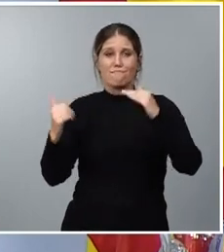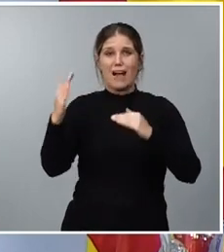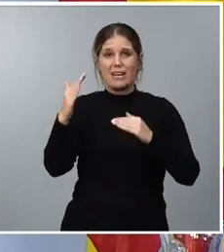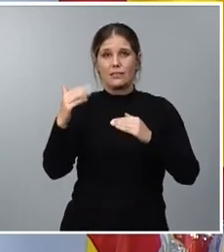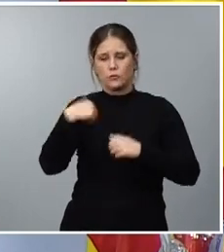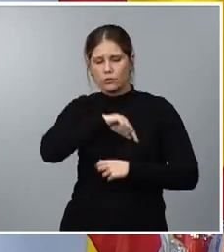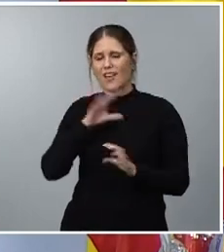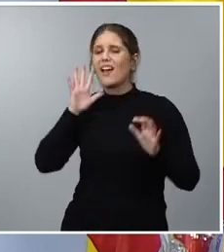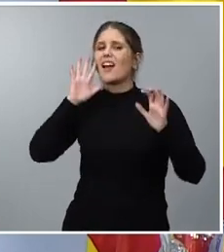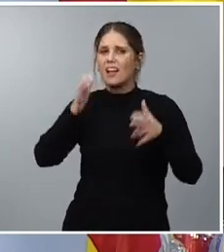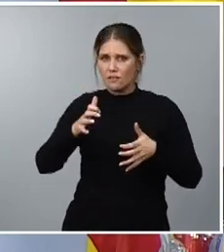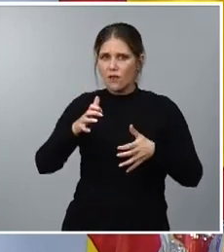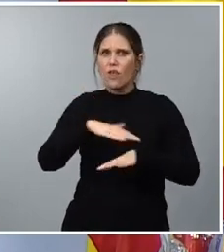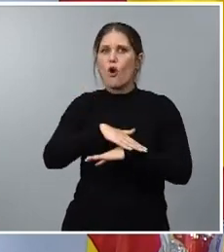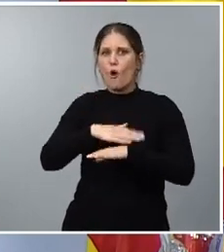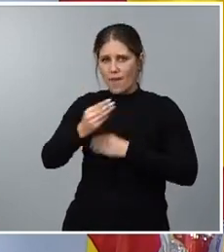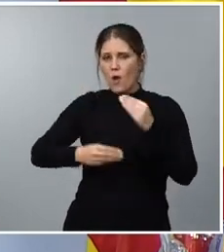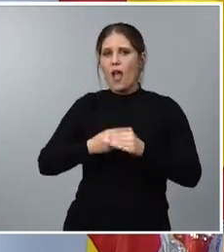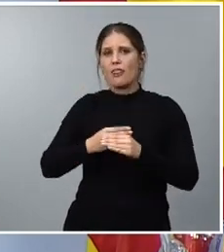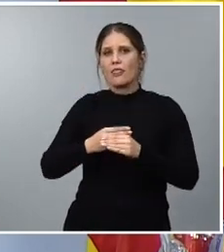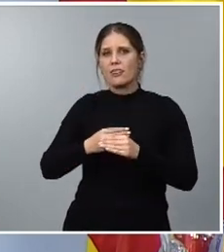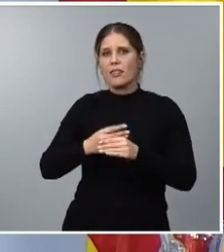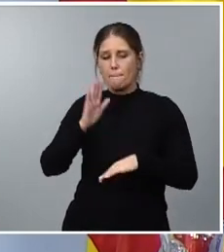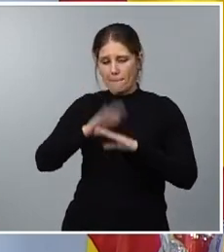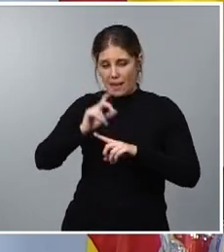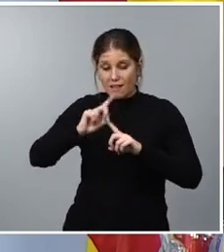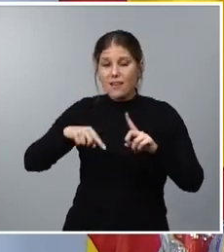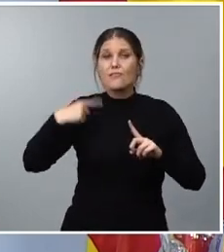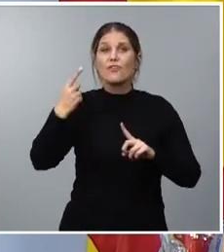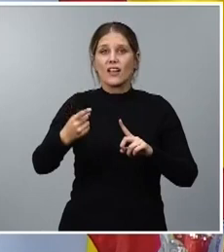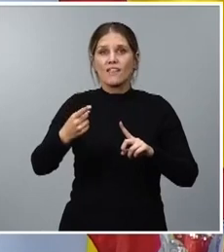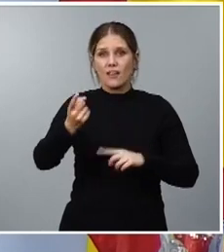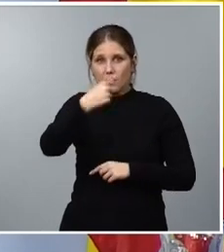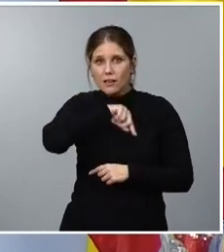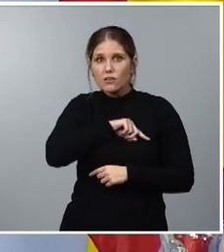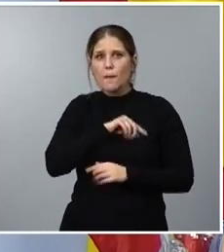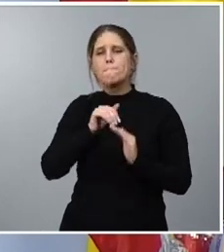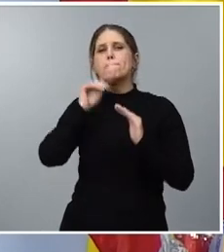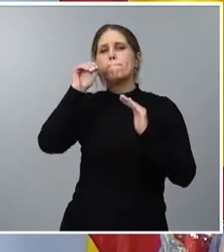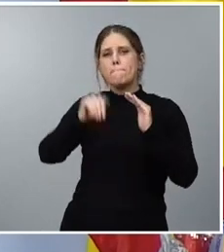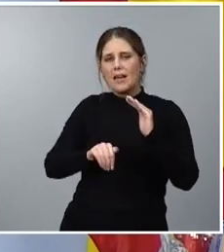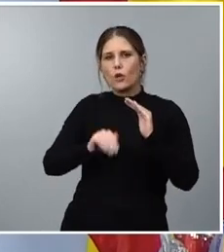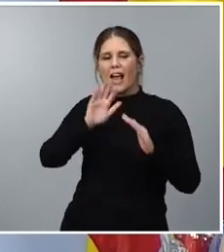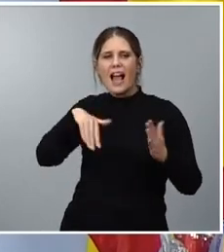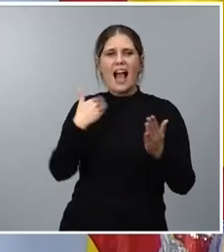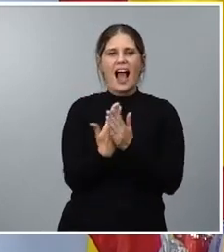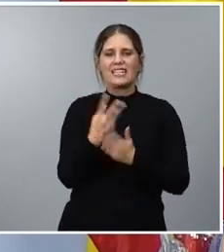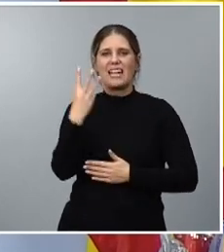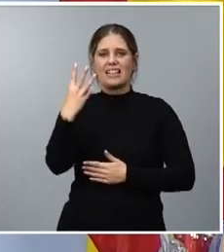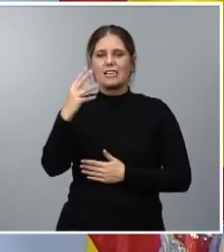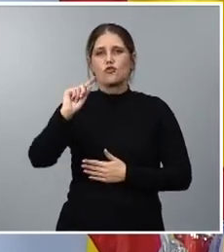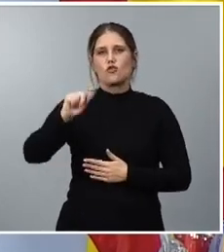esfuerzo que ha hecho este gobierno lo lleva para que el año que viene registremos un descenso hasta alcanzar el 3